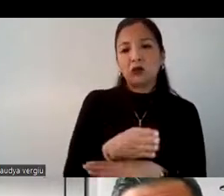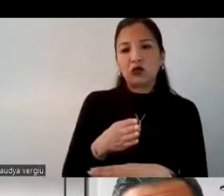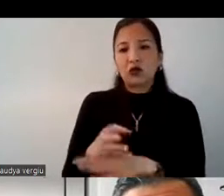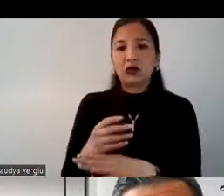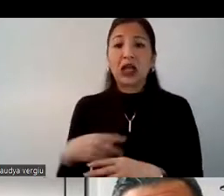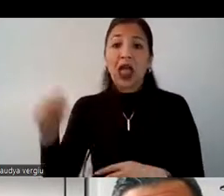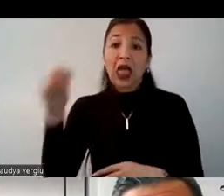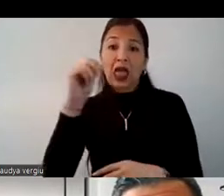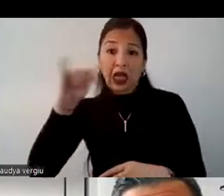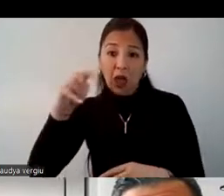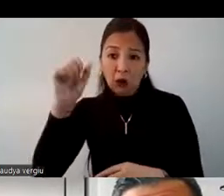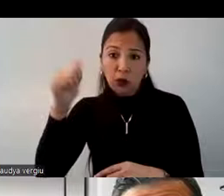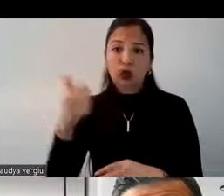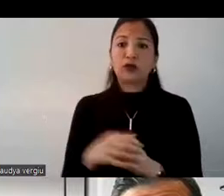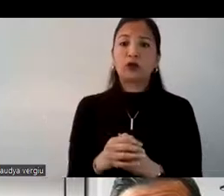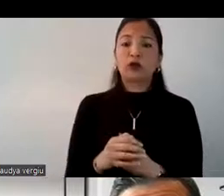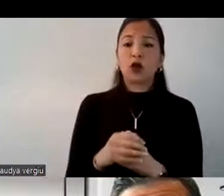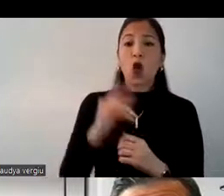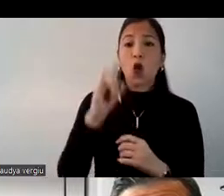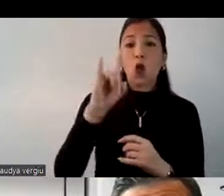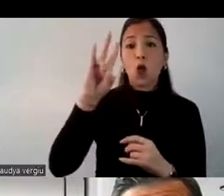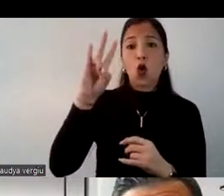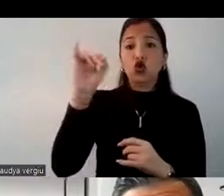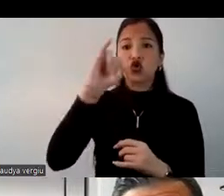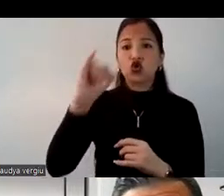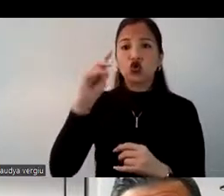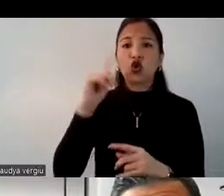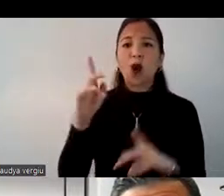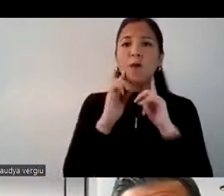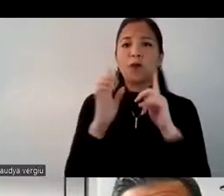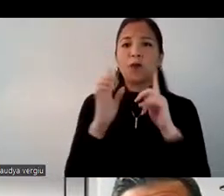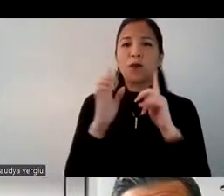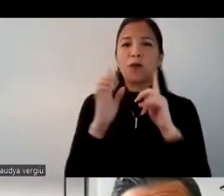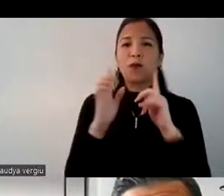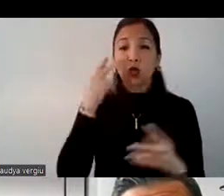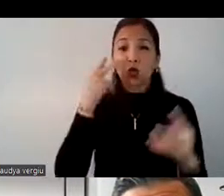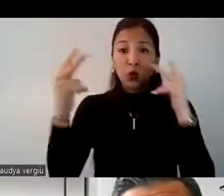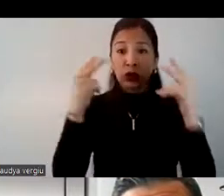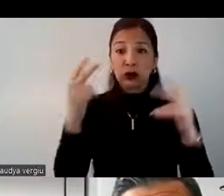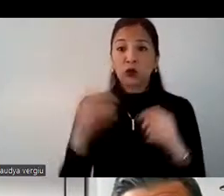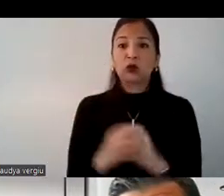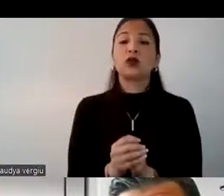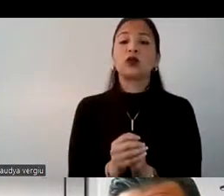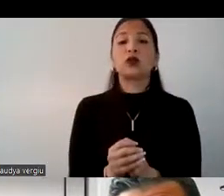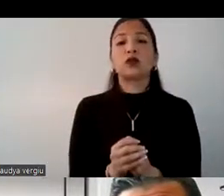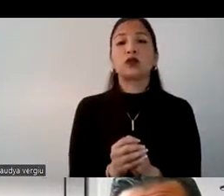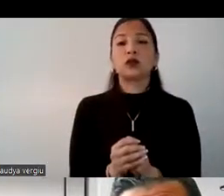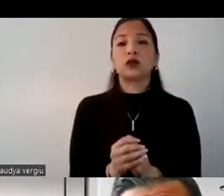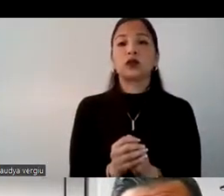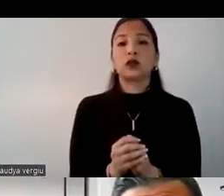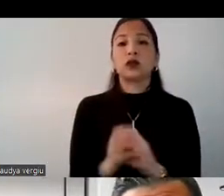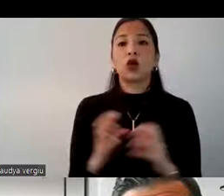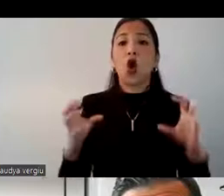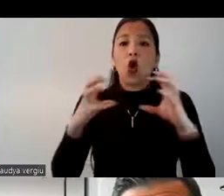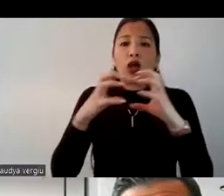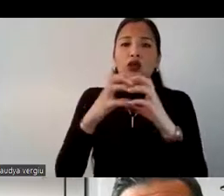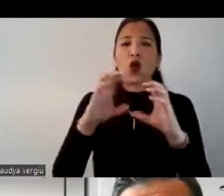ejemplo, hemos tenido el workshop en turismo organizado con por Asomatur,